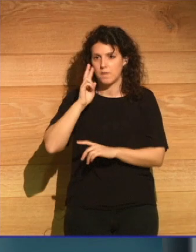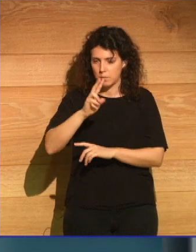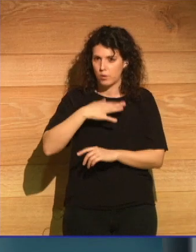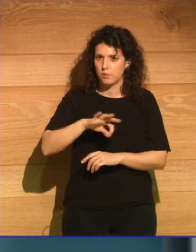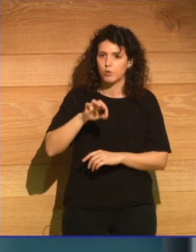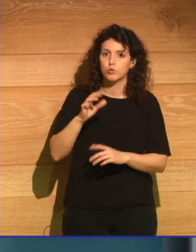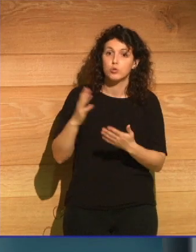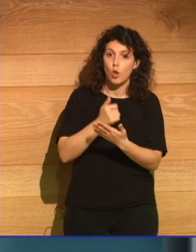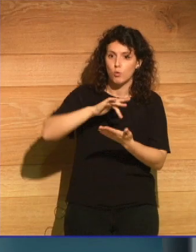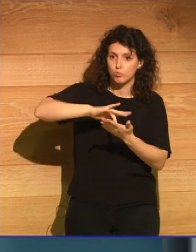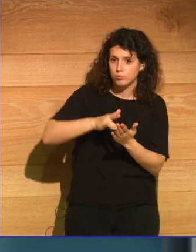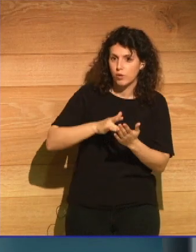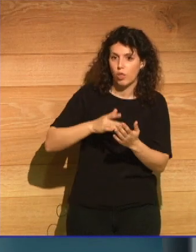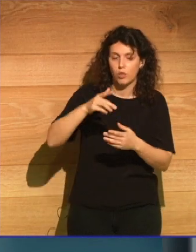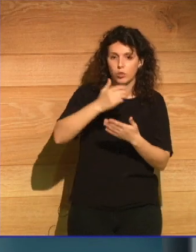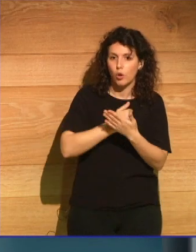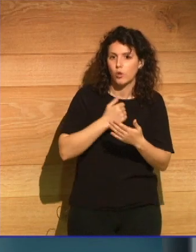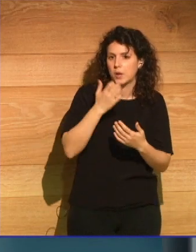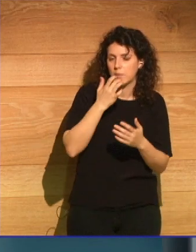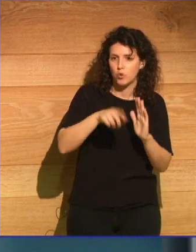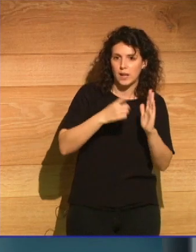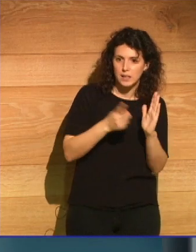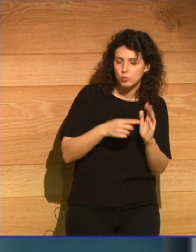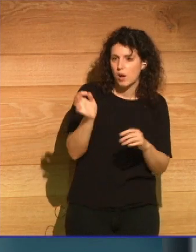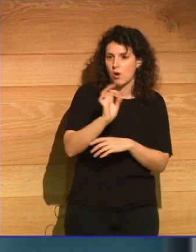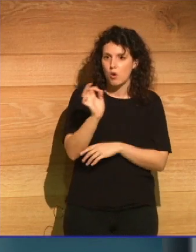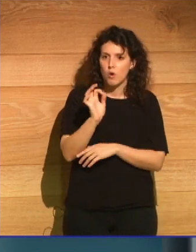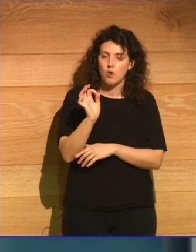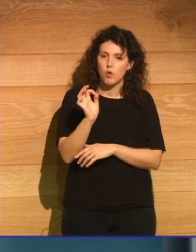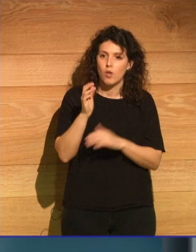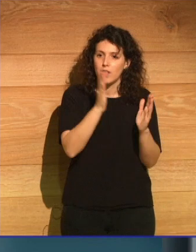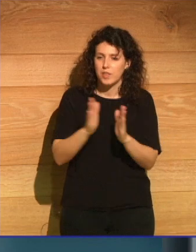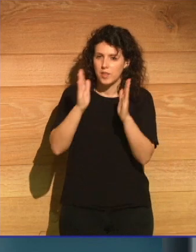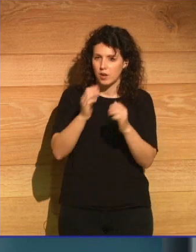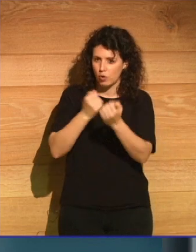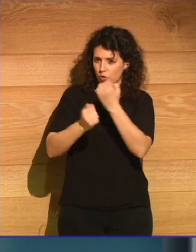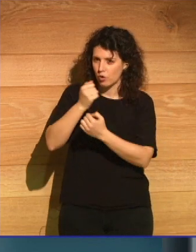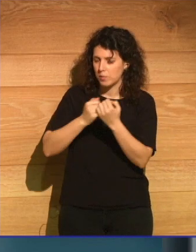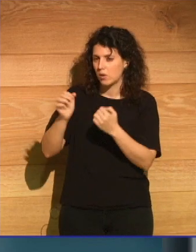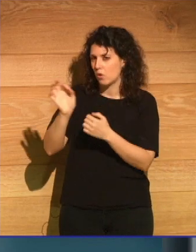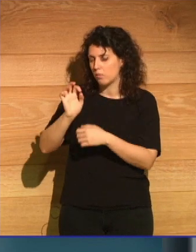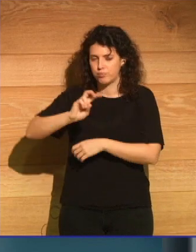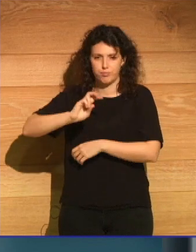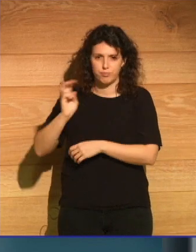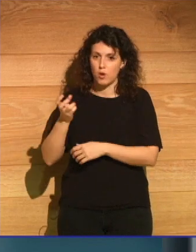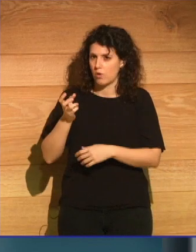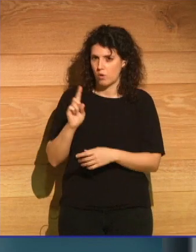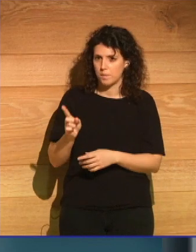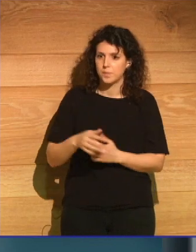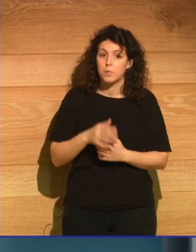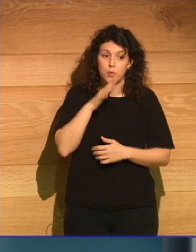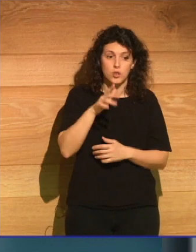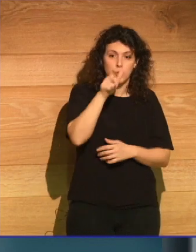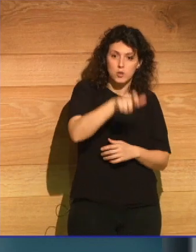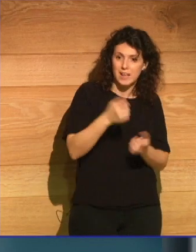agota en una legislatura, en un ciclo económico, en la fugaz coyuntura. Por eso necesitamos a los historiadores